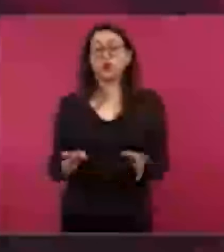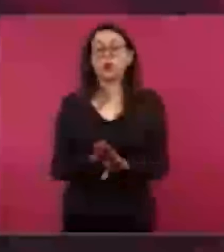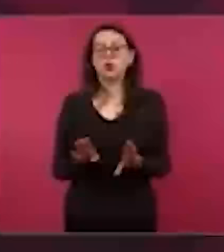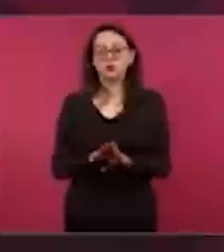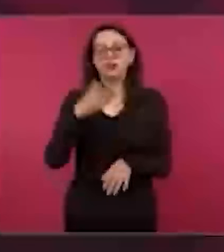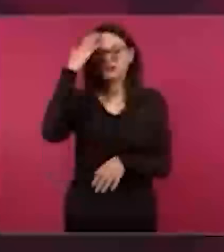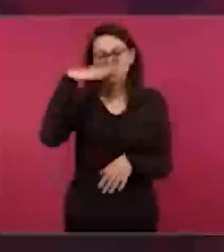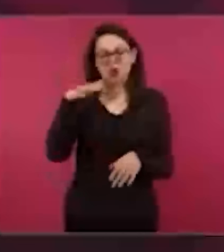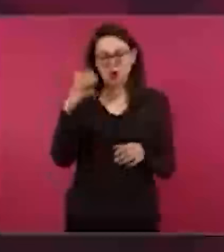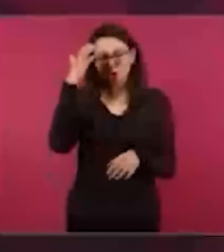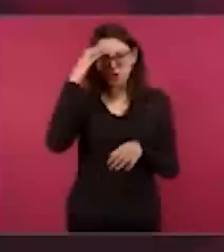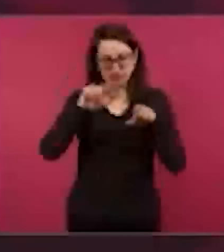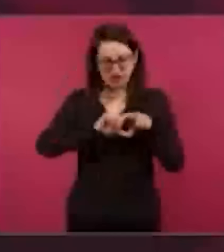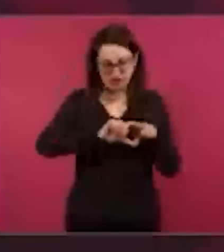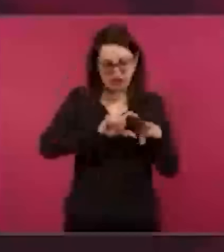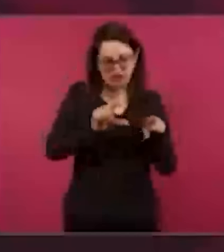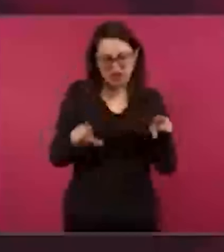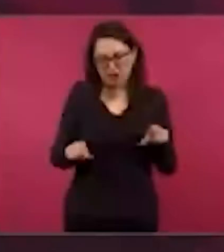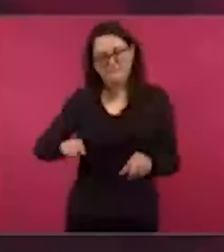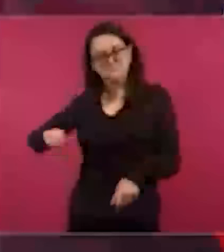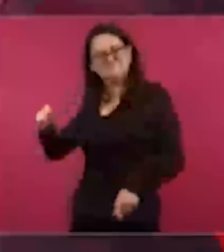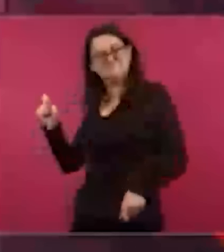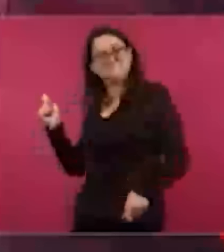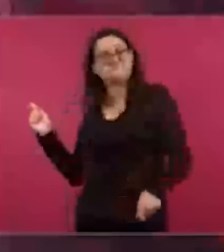algo y se regresa.